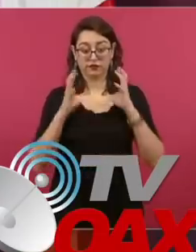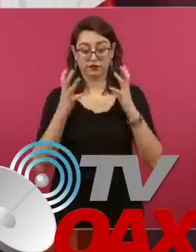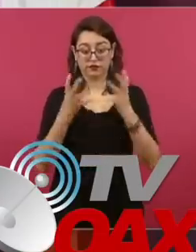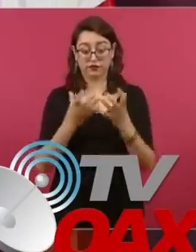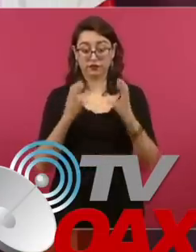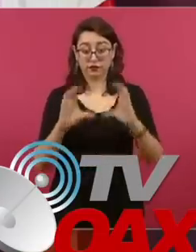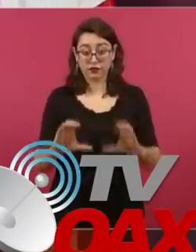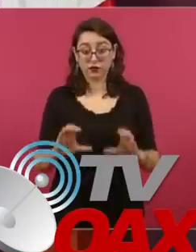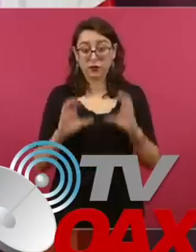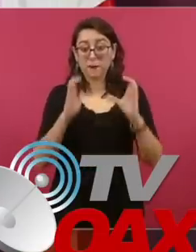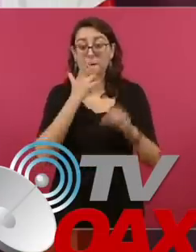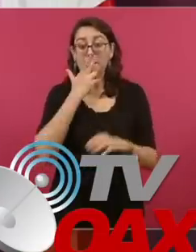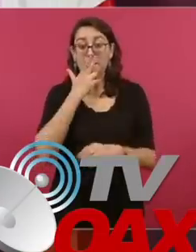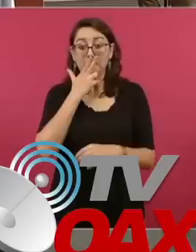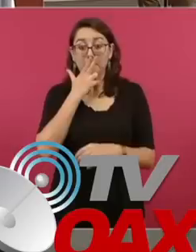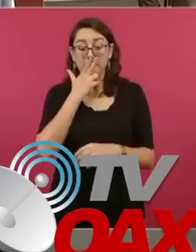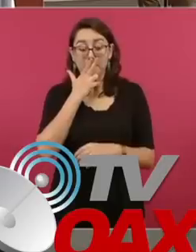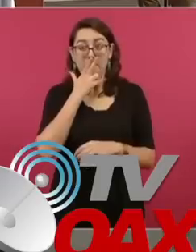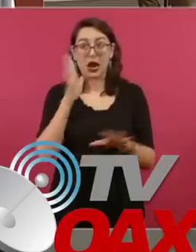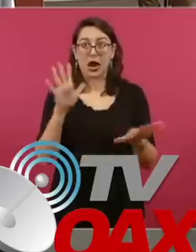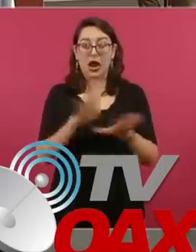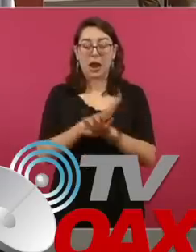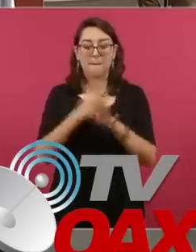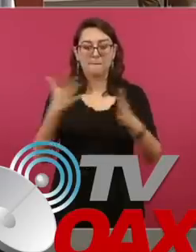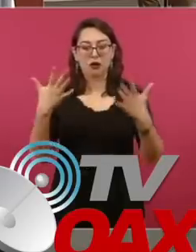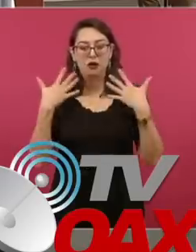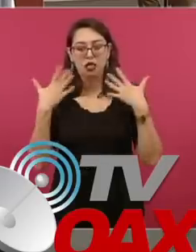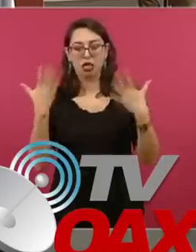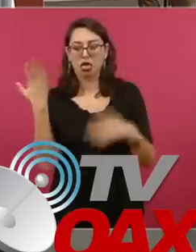que destruye.